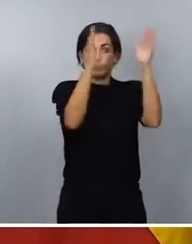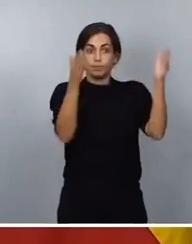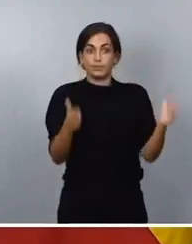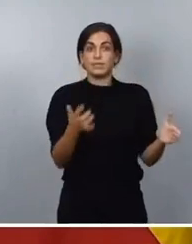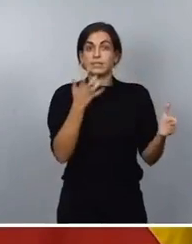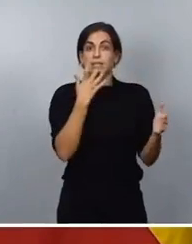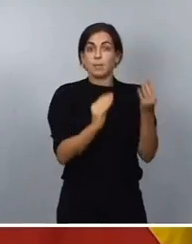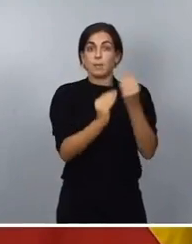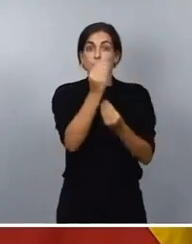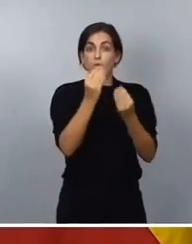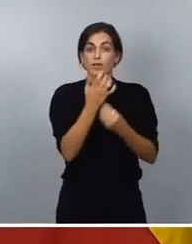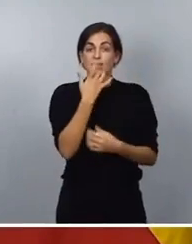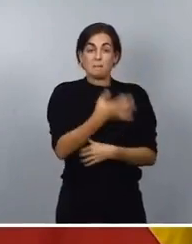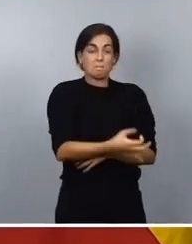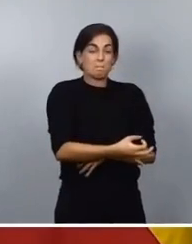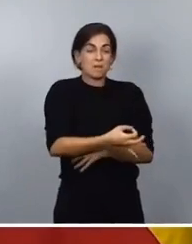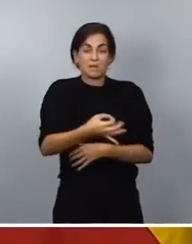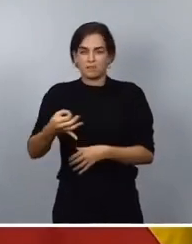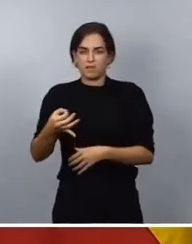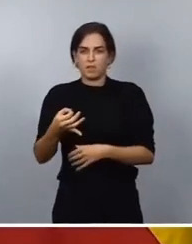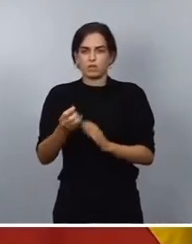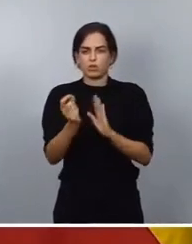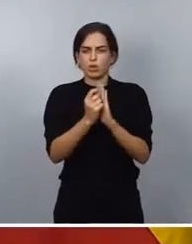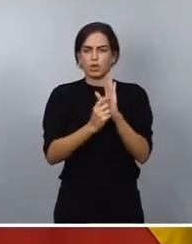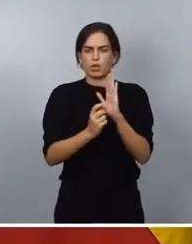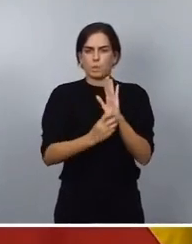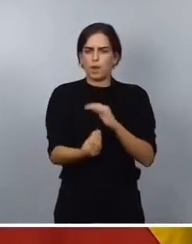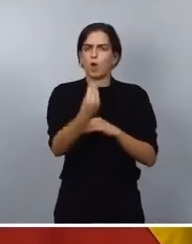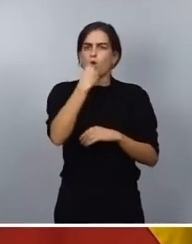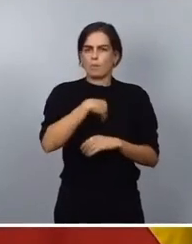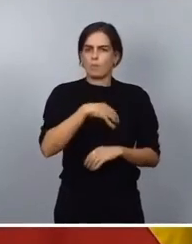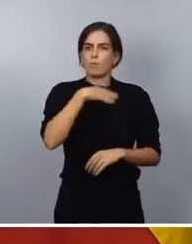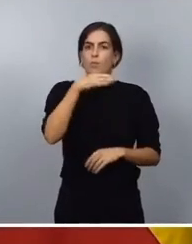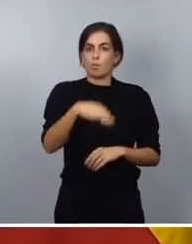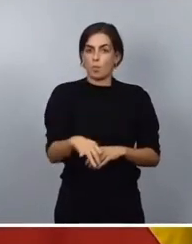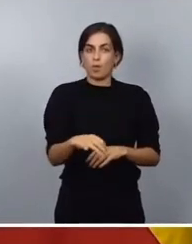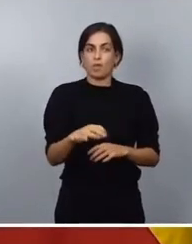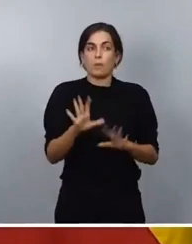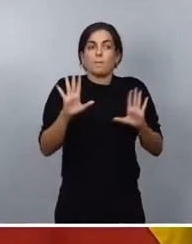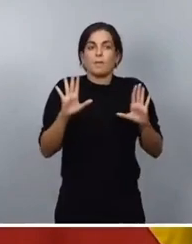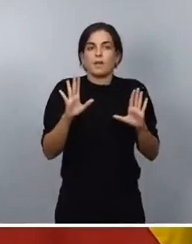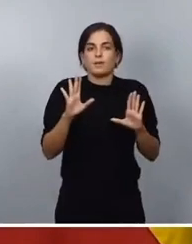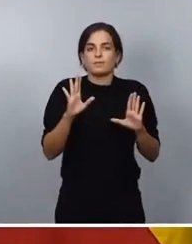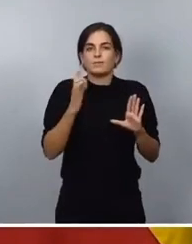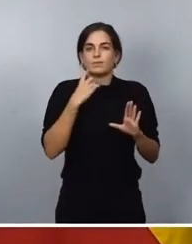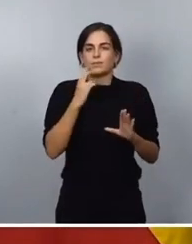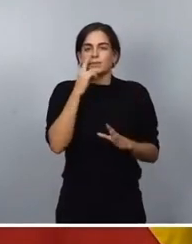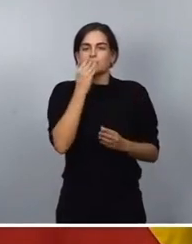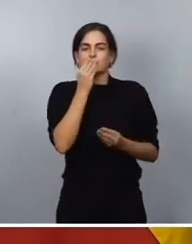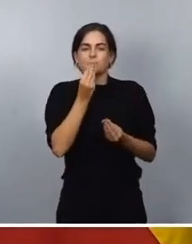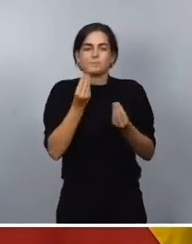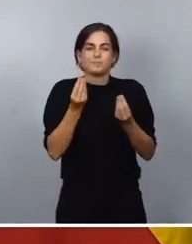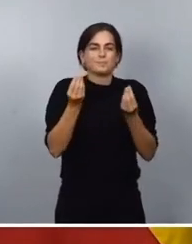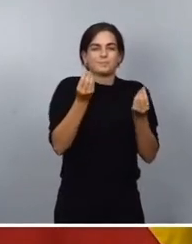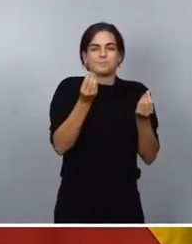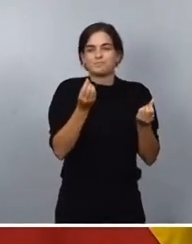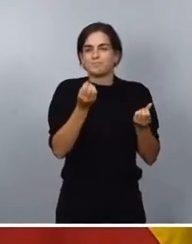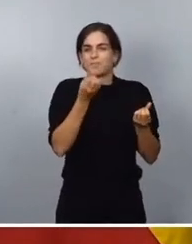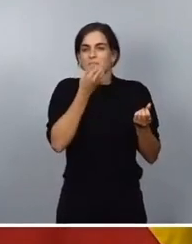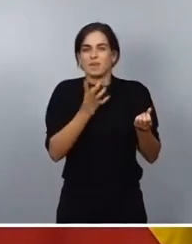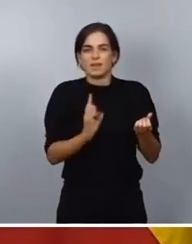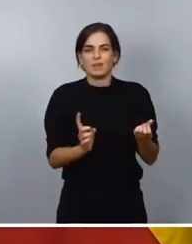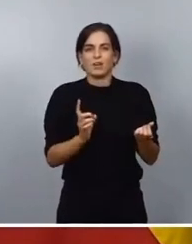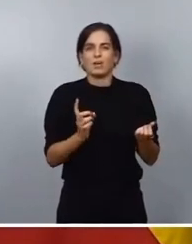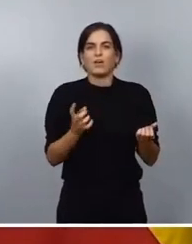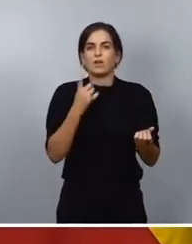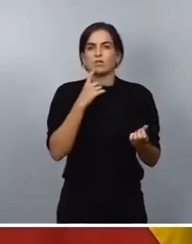condiciones de su consumo, en cambio tengan una apariencia que les haga, pues quizás, rechazables por